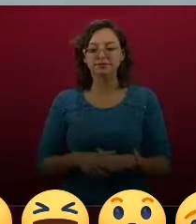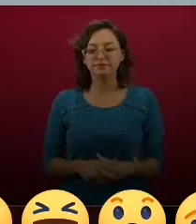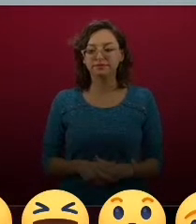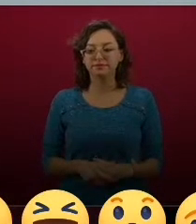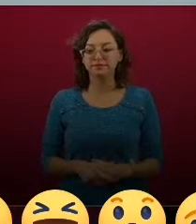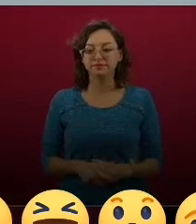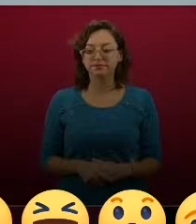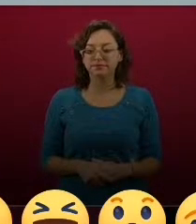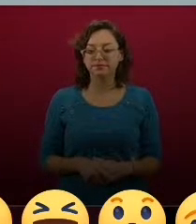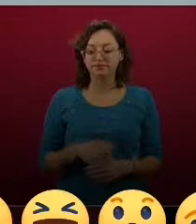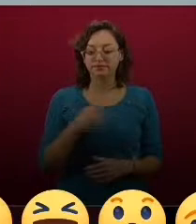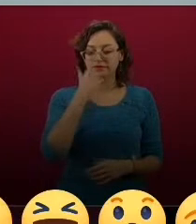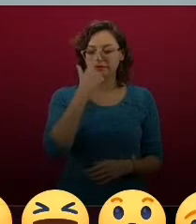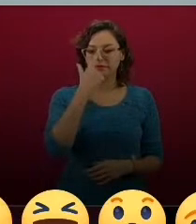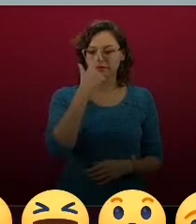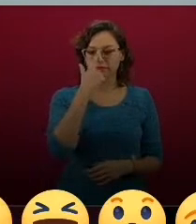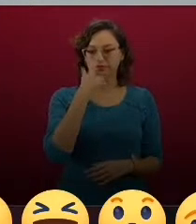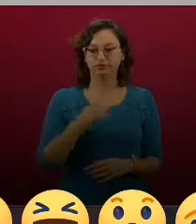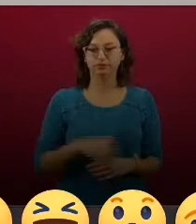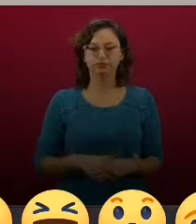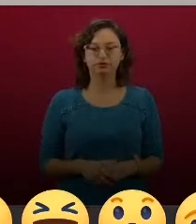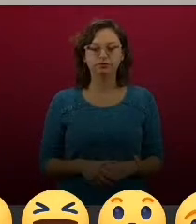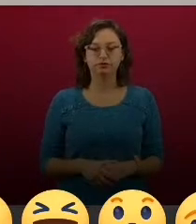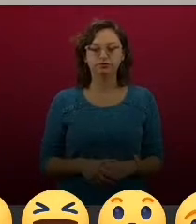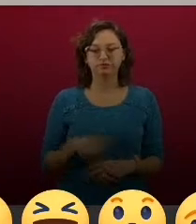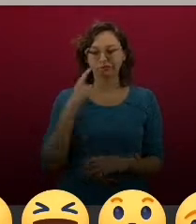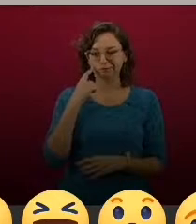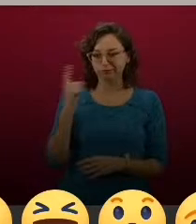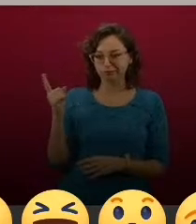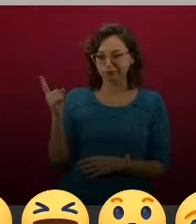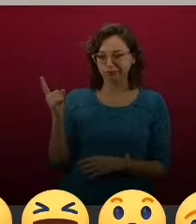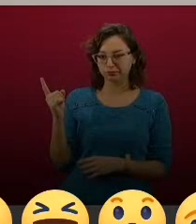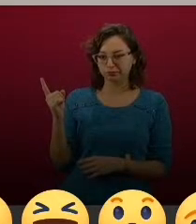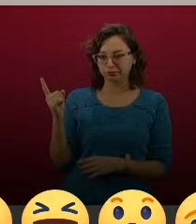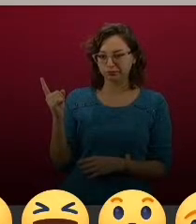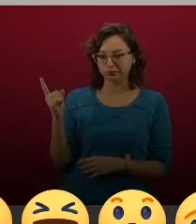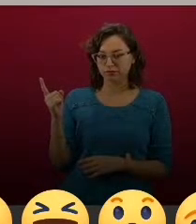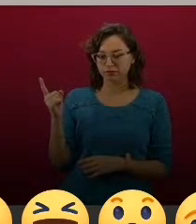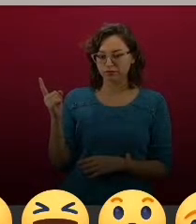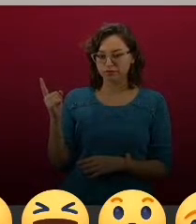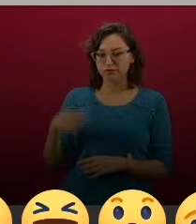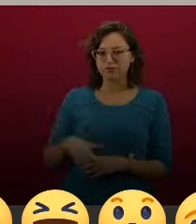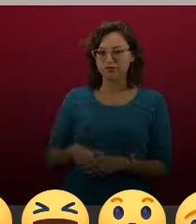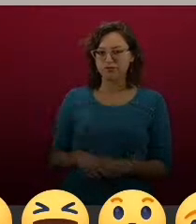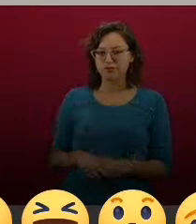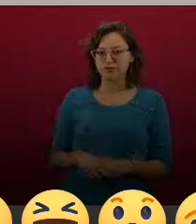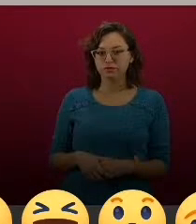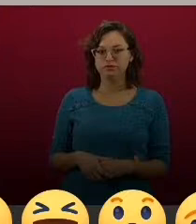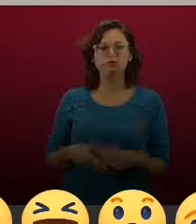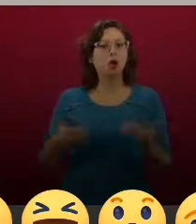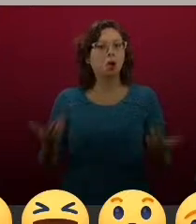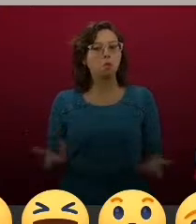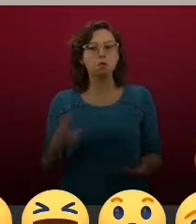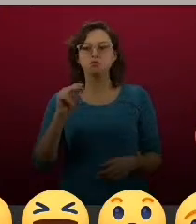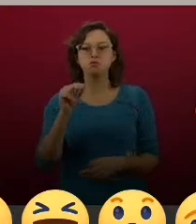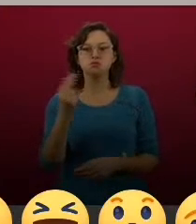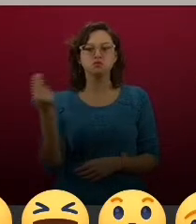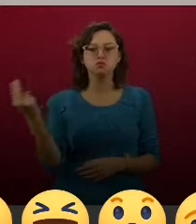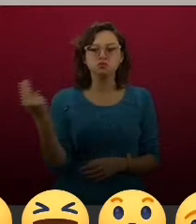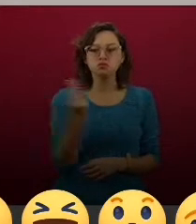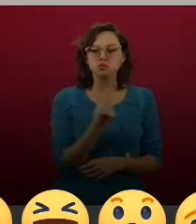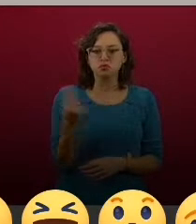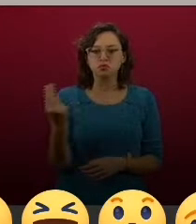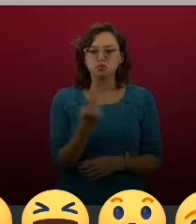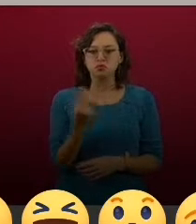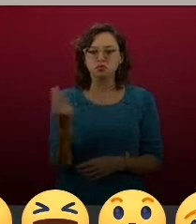¿Cuáles son las características? Que no necesitan un puntaje. La tasa es del 4 al 6%, se